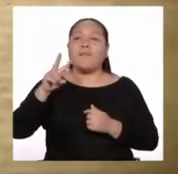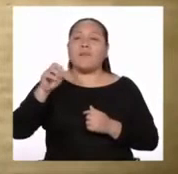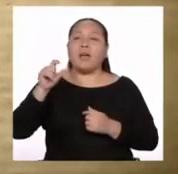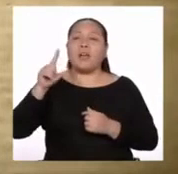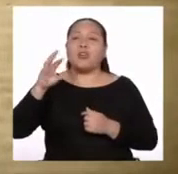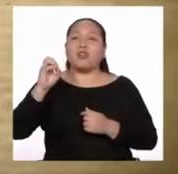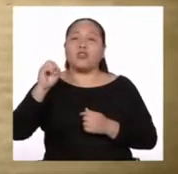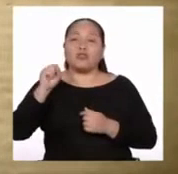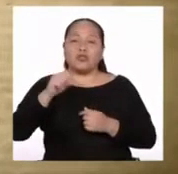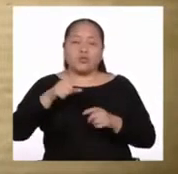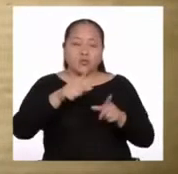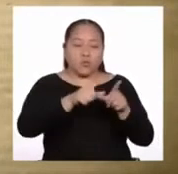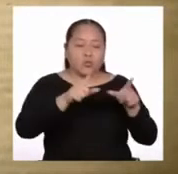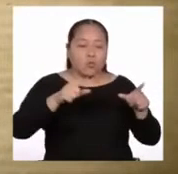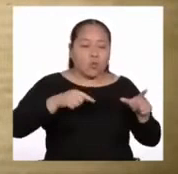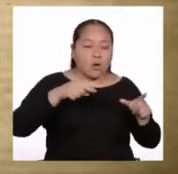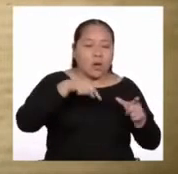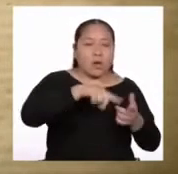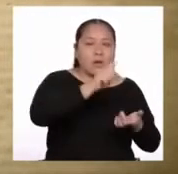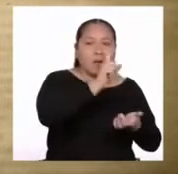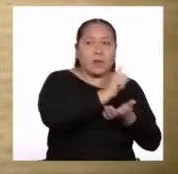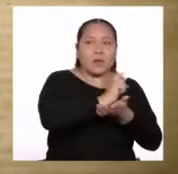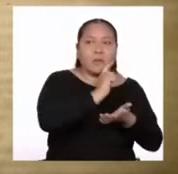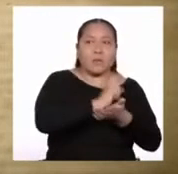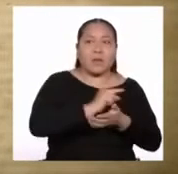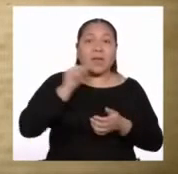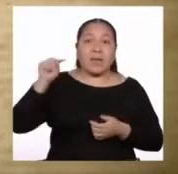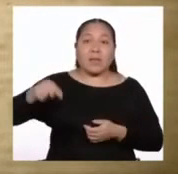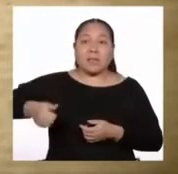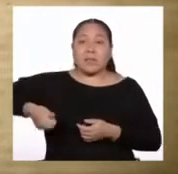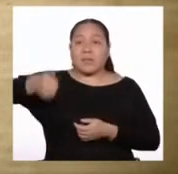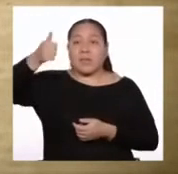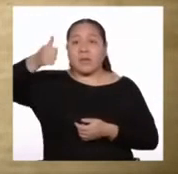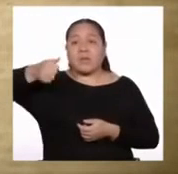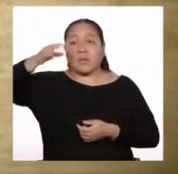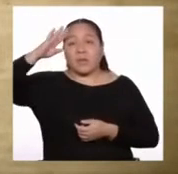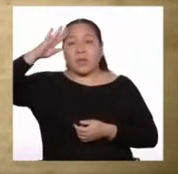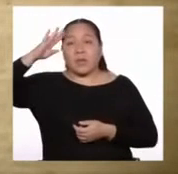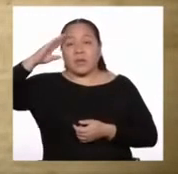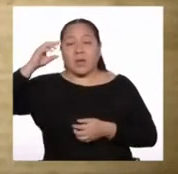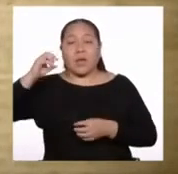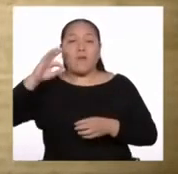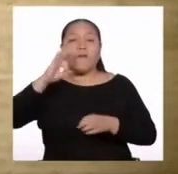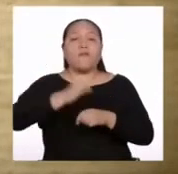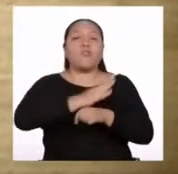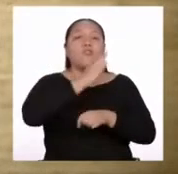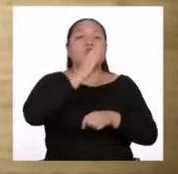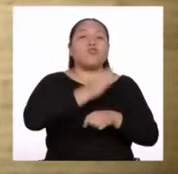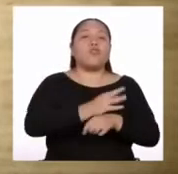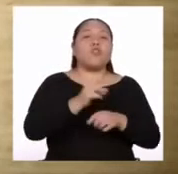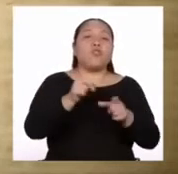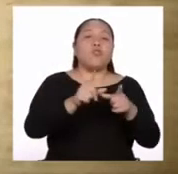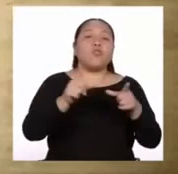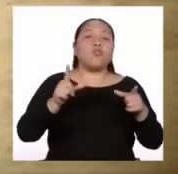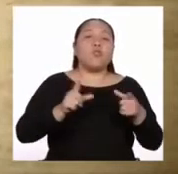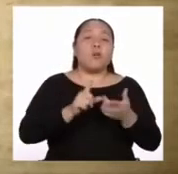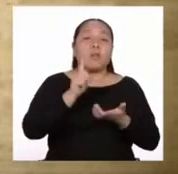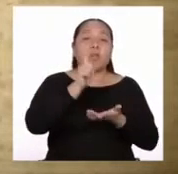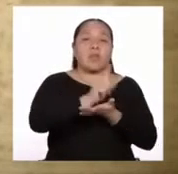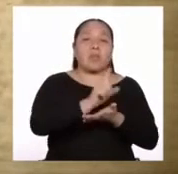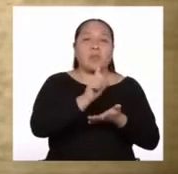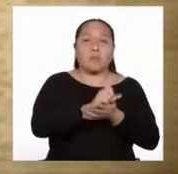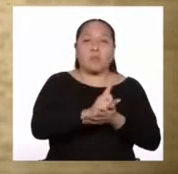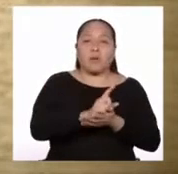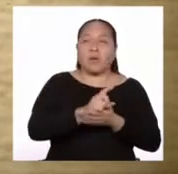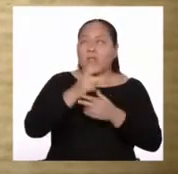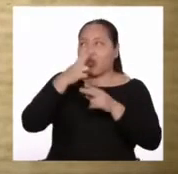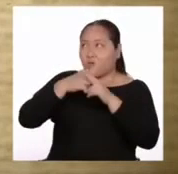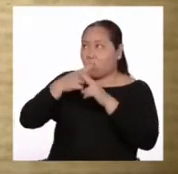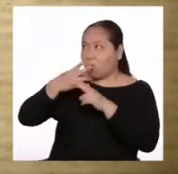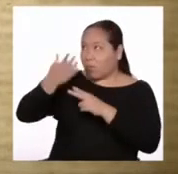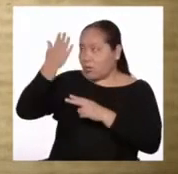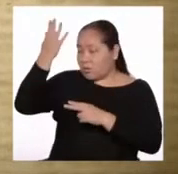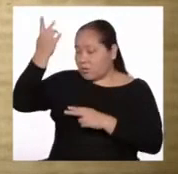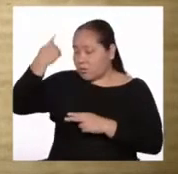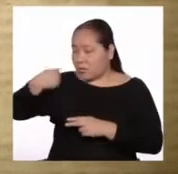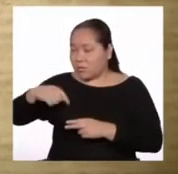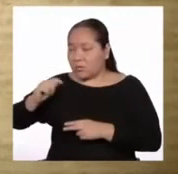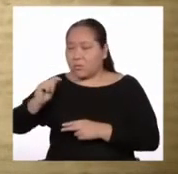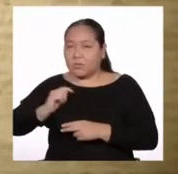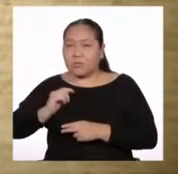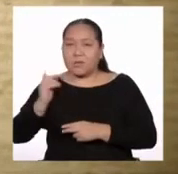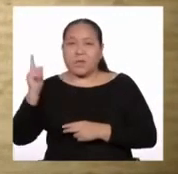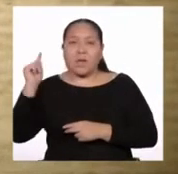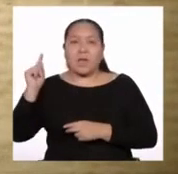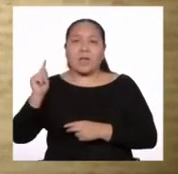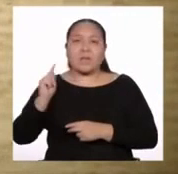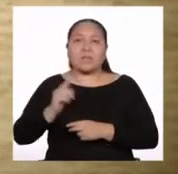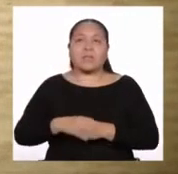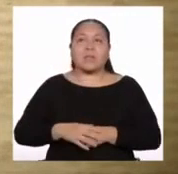sequía de Lima. Este capitán fundó la ciudad de Lima en nombre de su majestad. Este dicho capitán